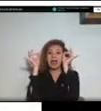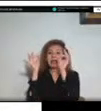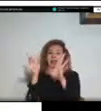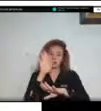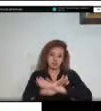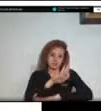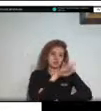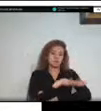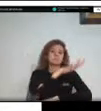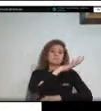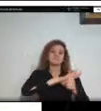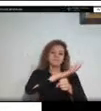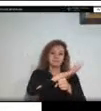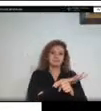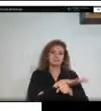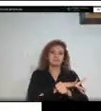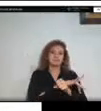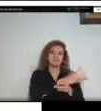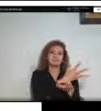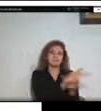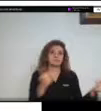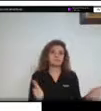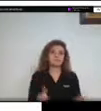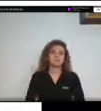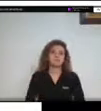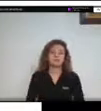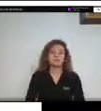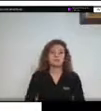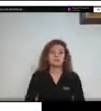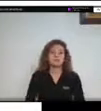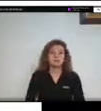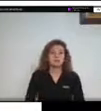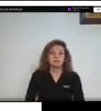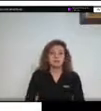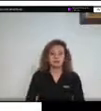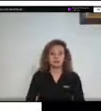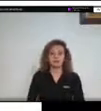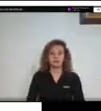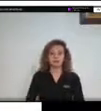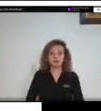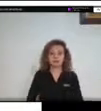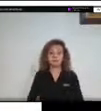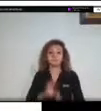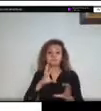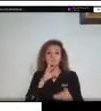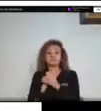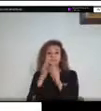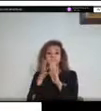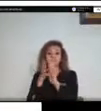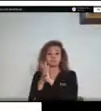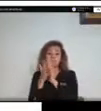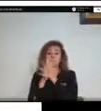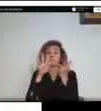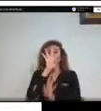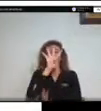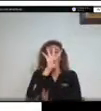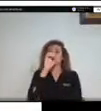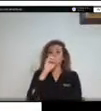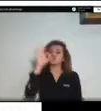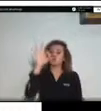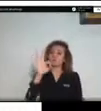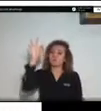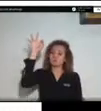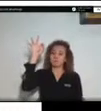también queremos comentarles que cerca del 90% de los eventos de pérdida de contención que tenemos cada año